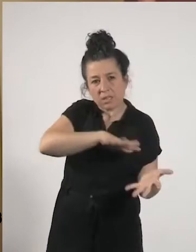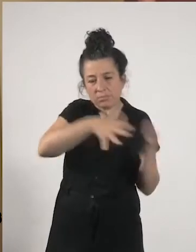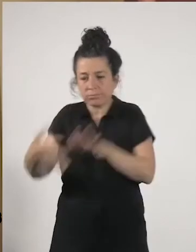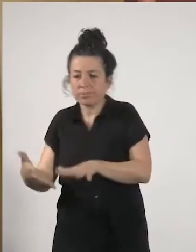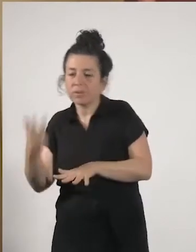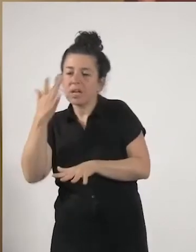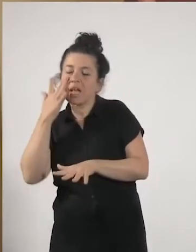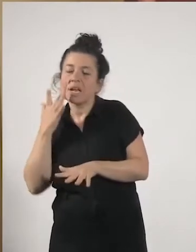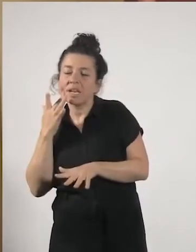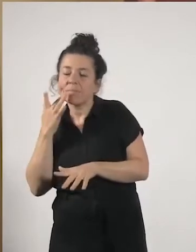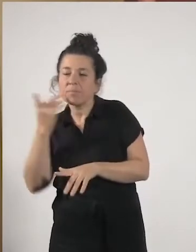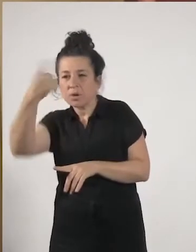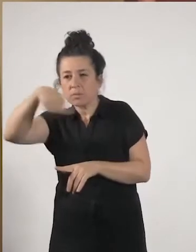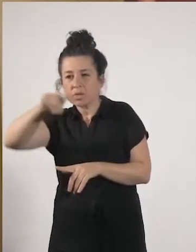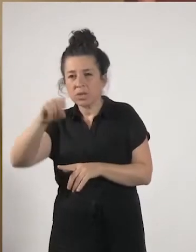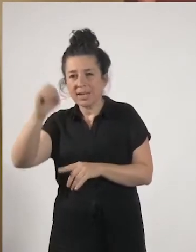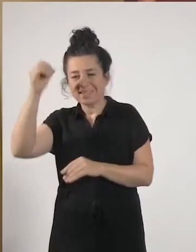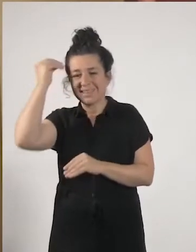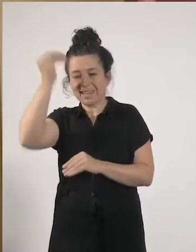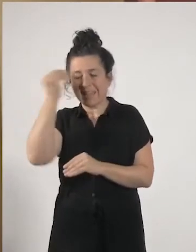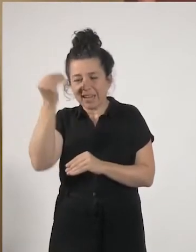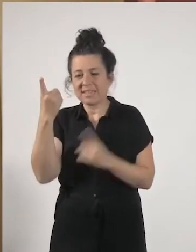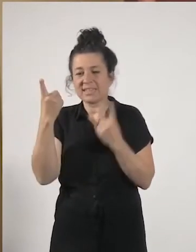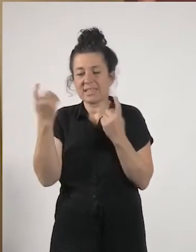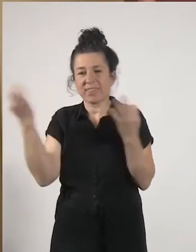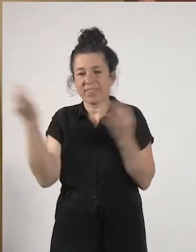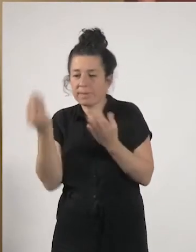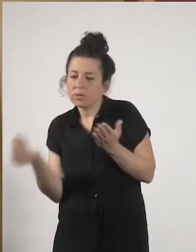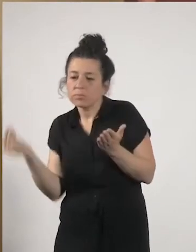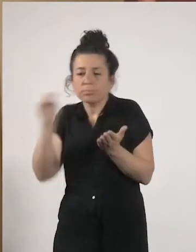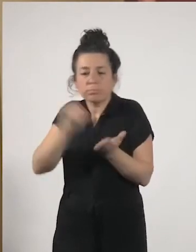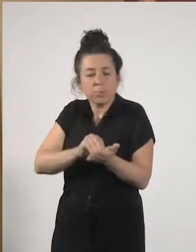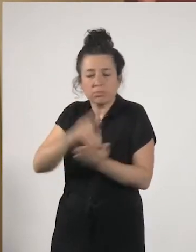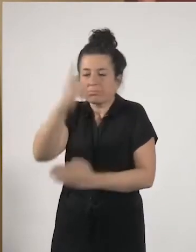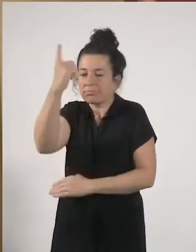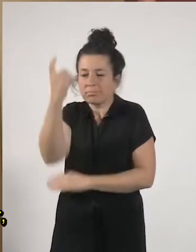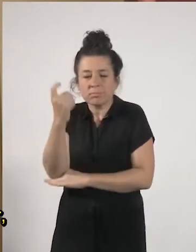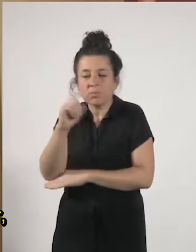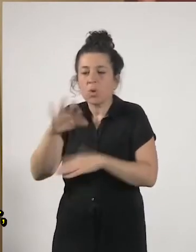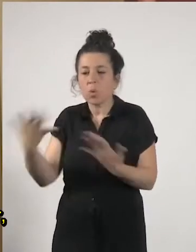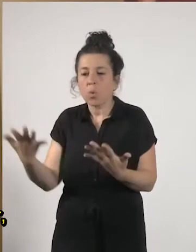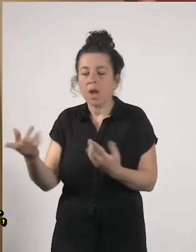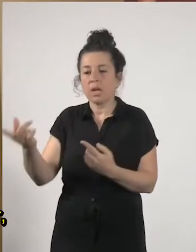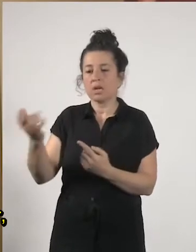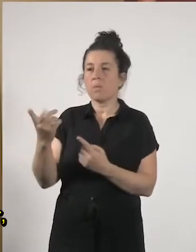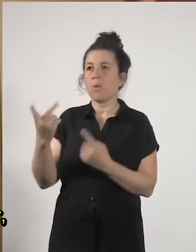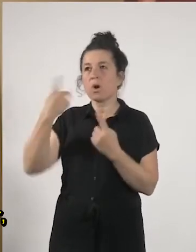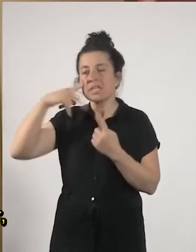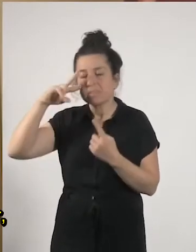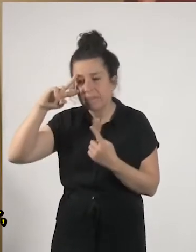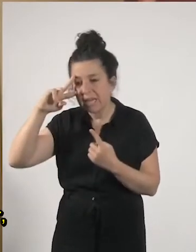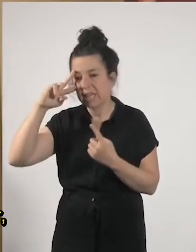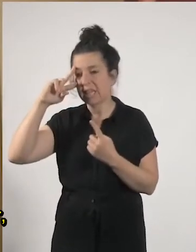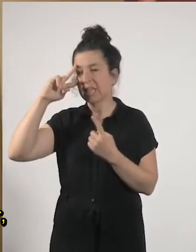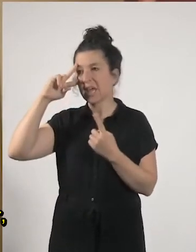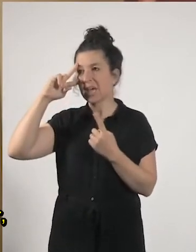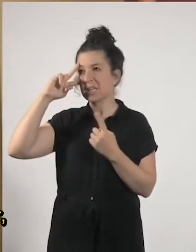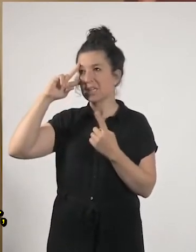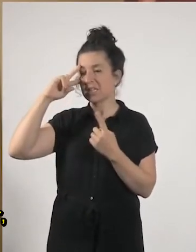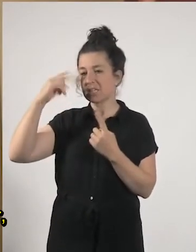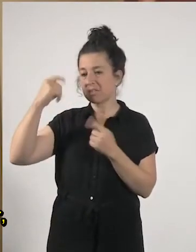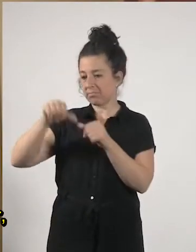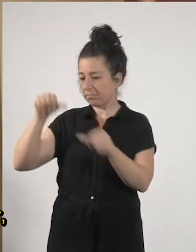en cuenta de las experiencias iniciativas que hayáis conocido que creáis que podemos rescatar